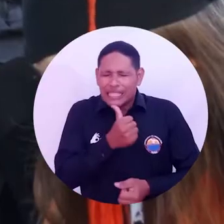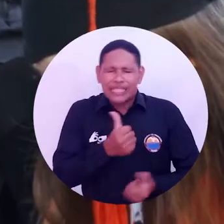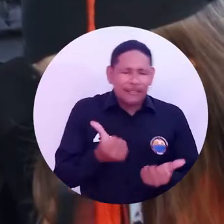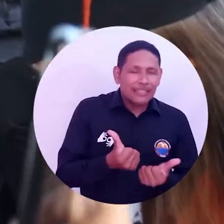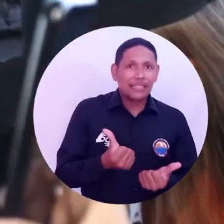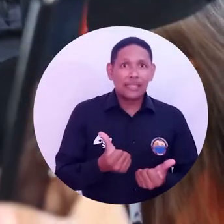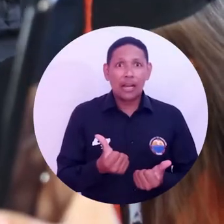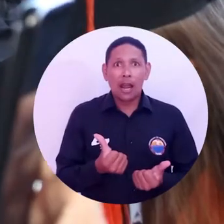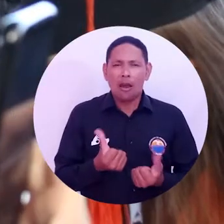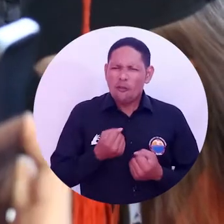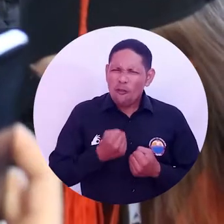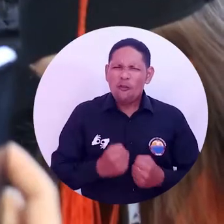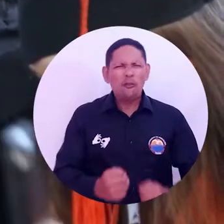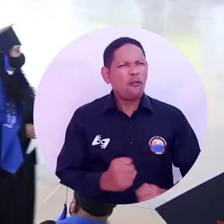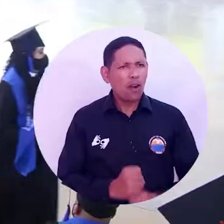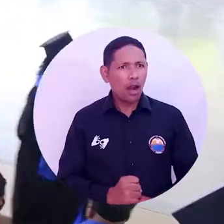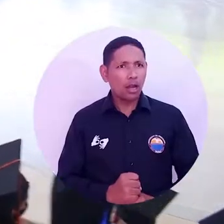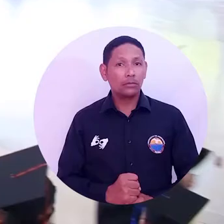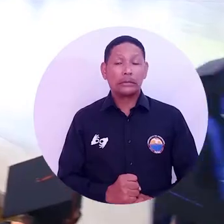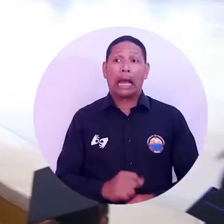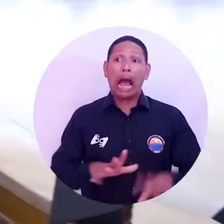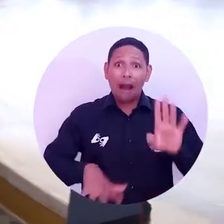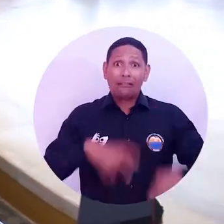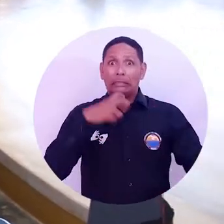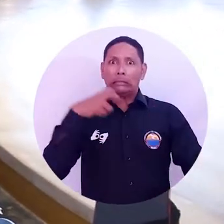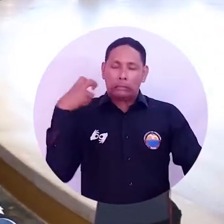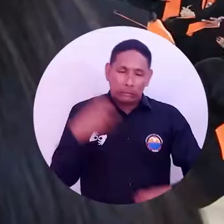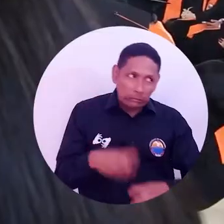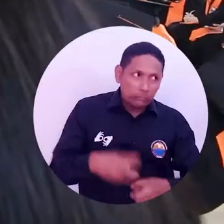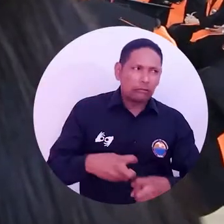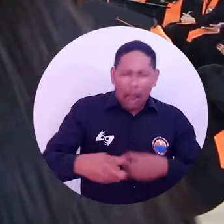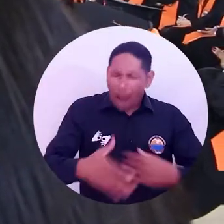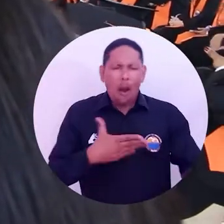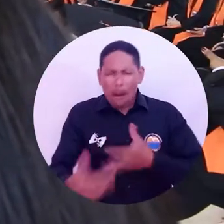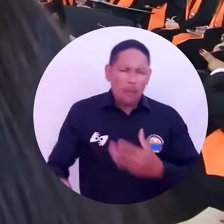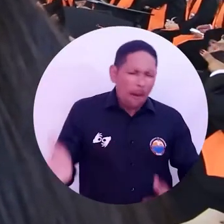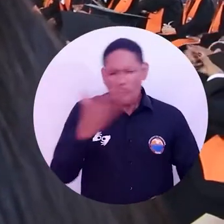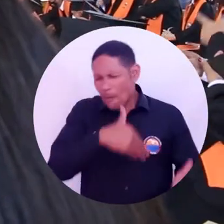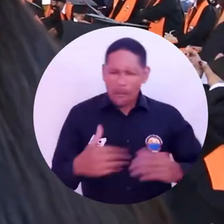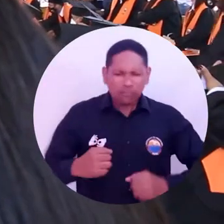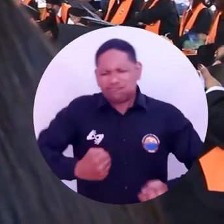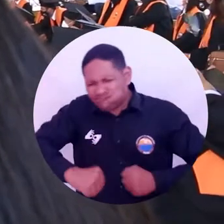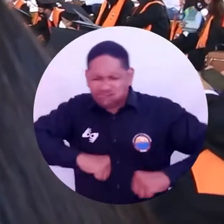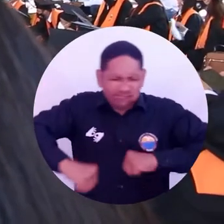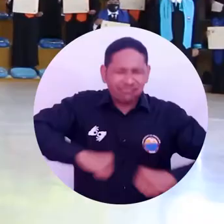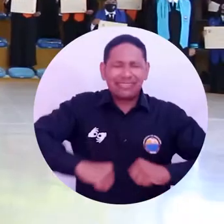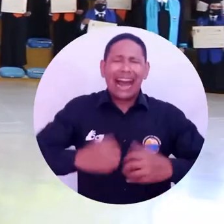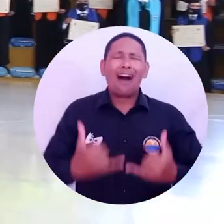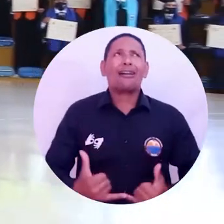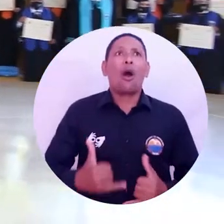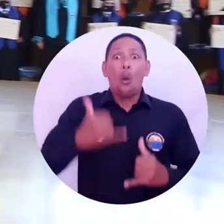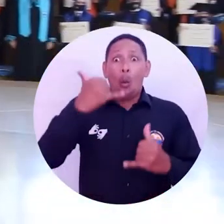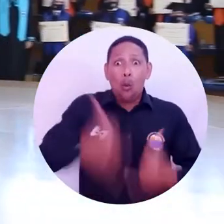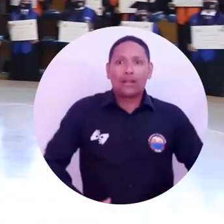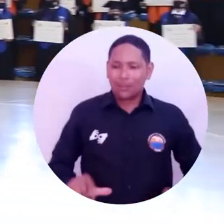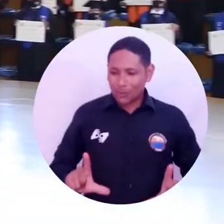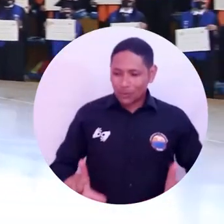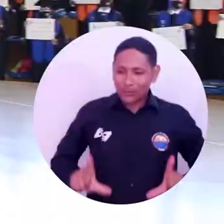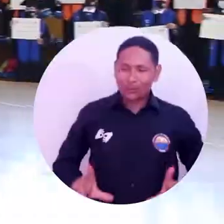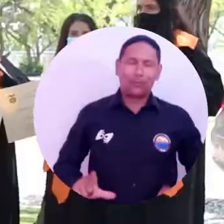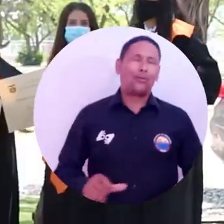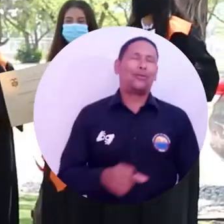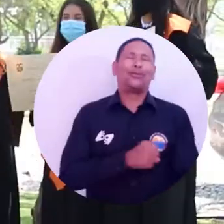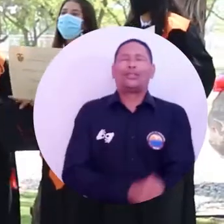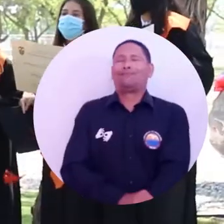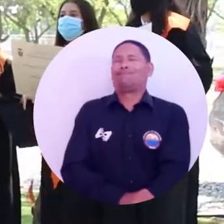de aquí, en donde hay muchos esfuerzos, muchos momentos. Entonces, ese último momento que uno espera, que es la graduación, es